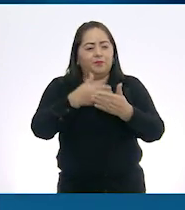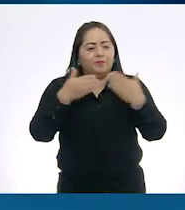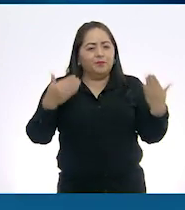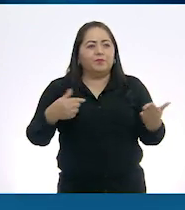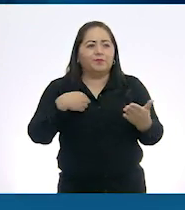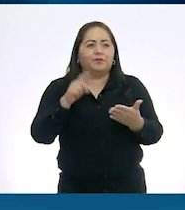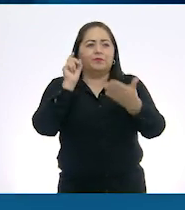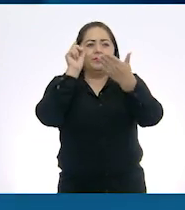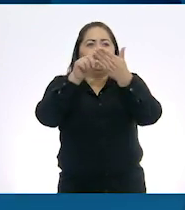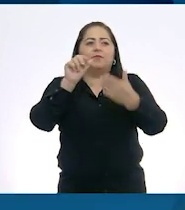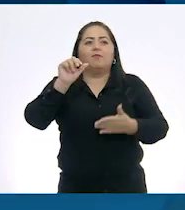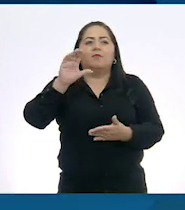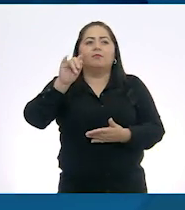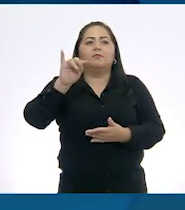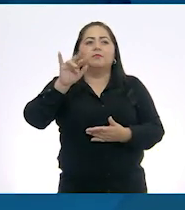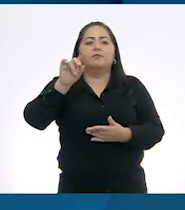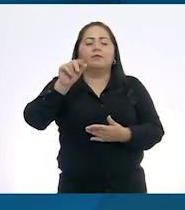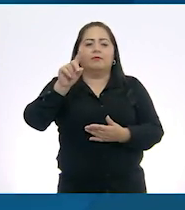doy a Actividad.